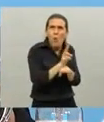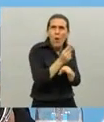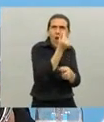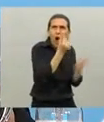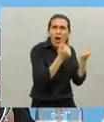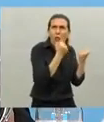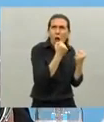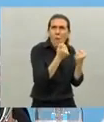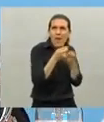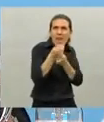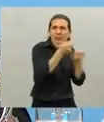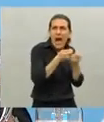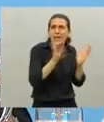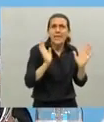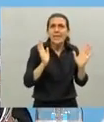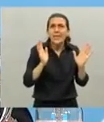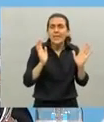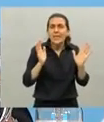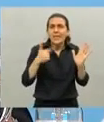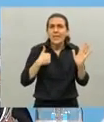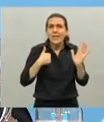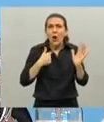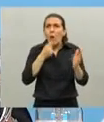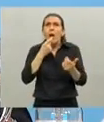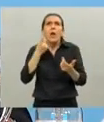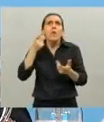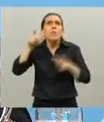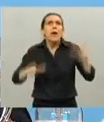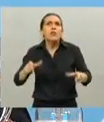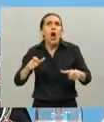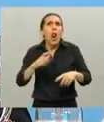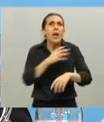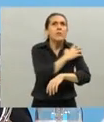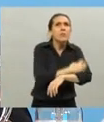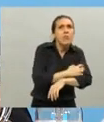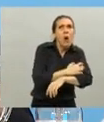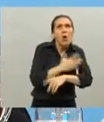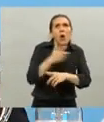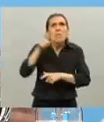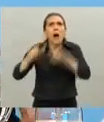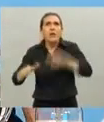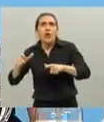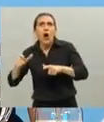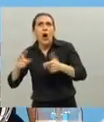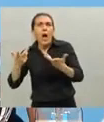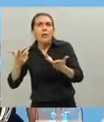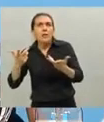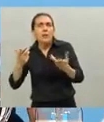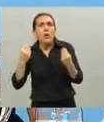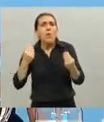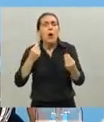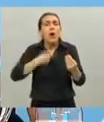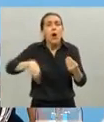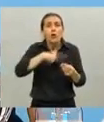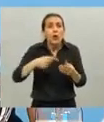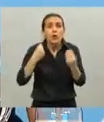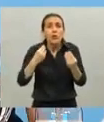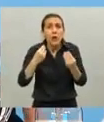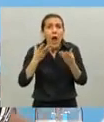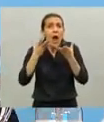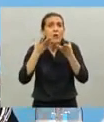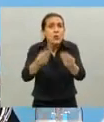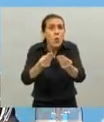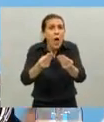clase media o a la clase menos pudiente porque lo que nosotros hacemos es ayudar a los argentinos